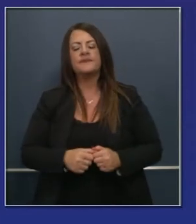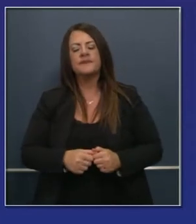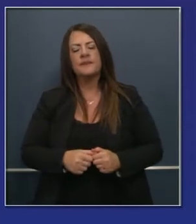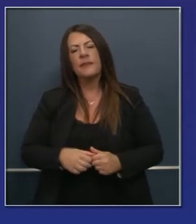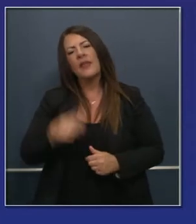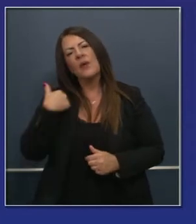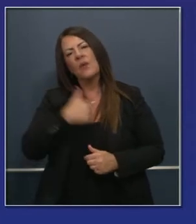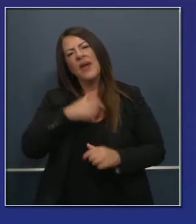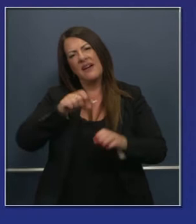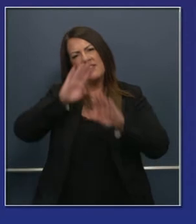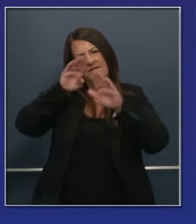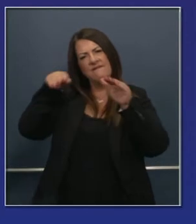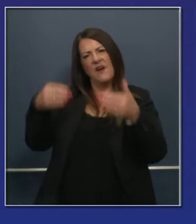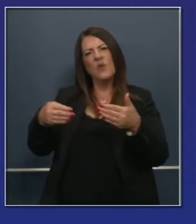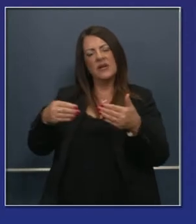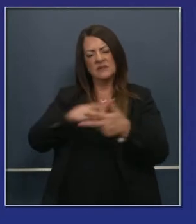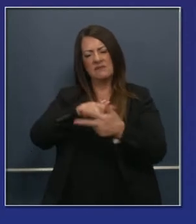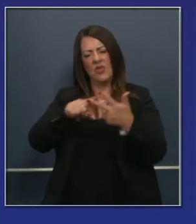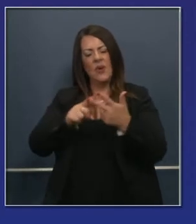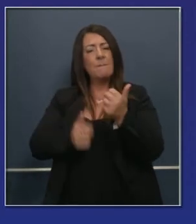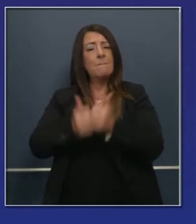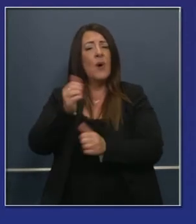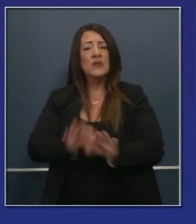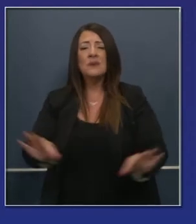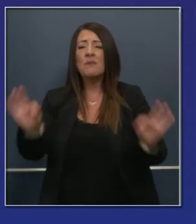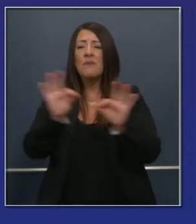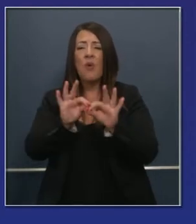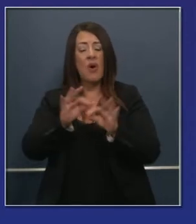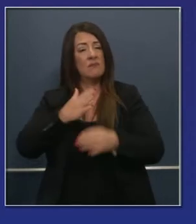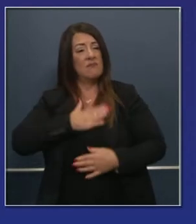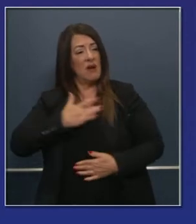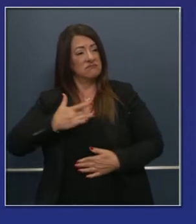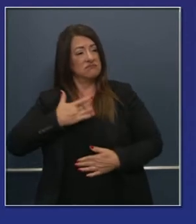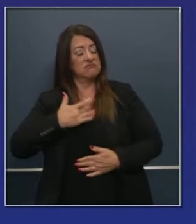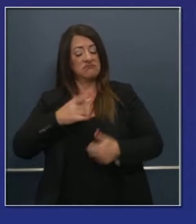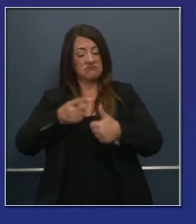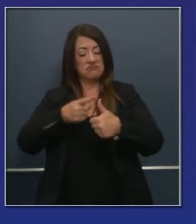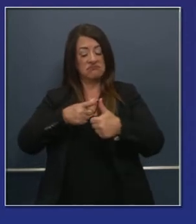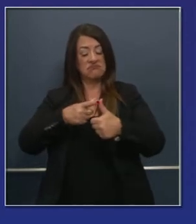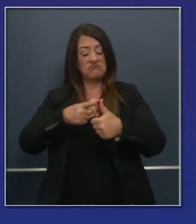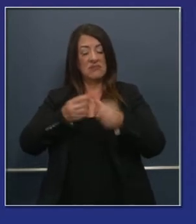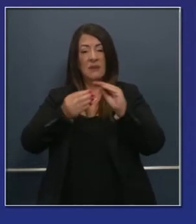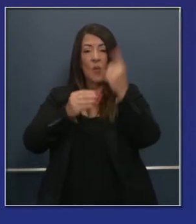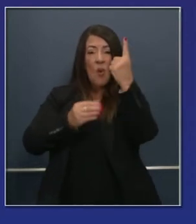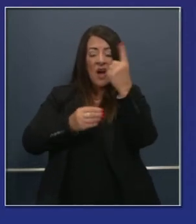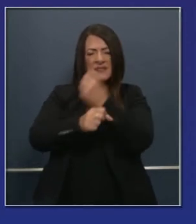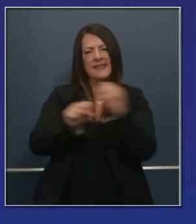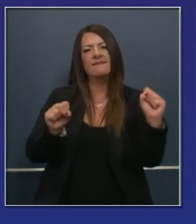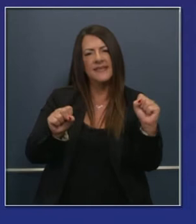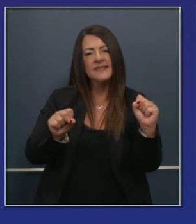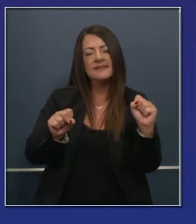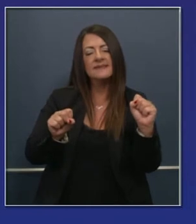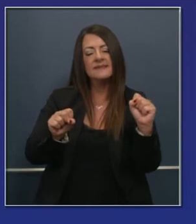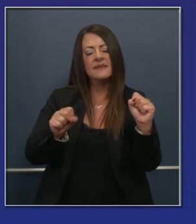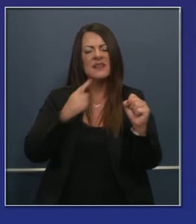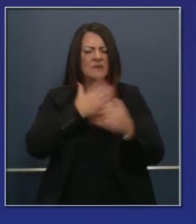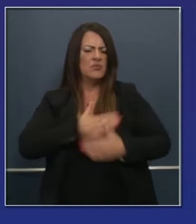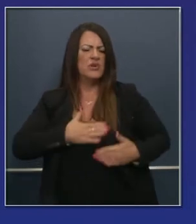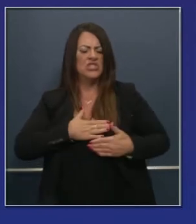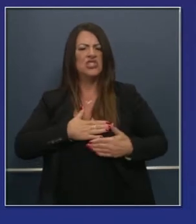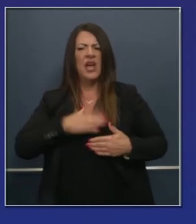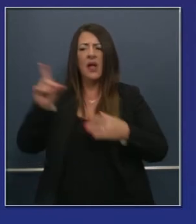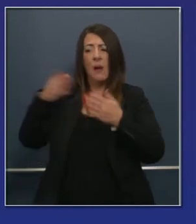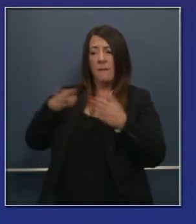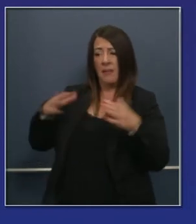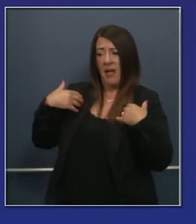decirles que tenemos que concentrarnos en las tres cosas más importantes, en mi opinión. La primera es la seguridad. Aprecio